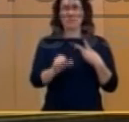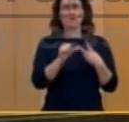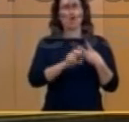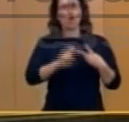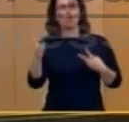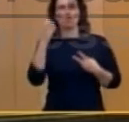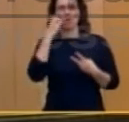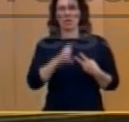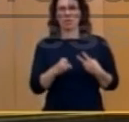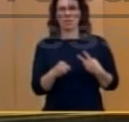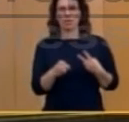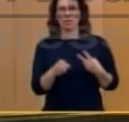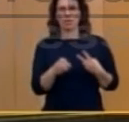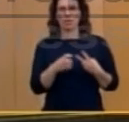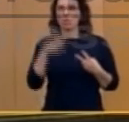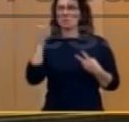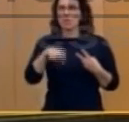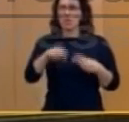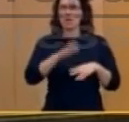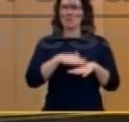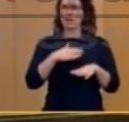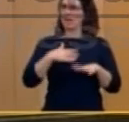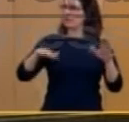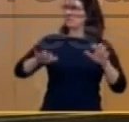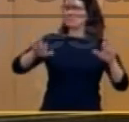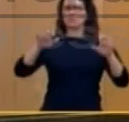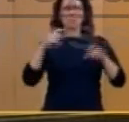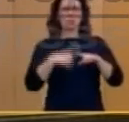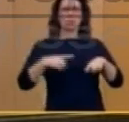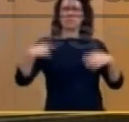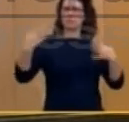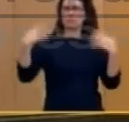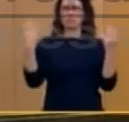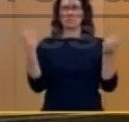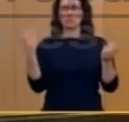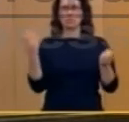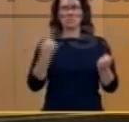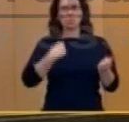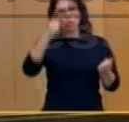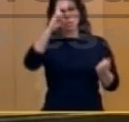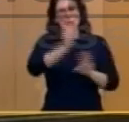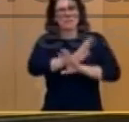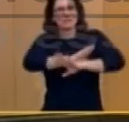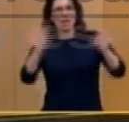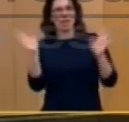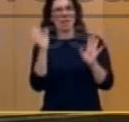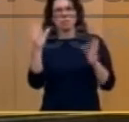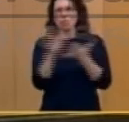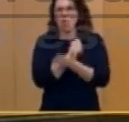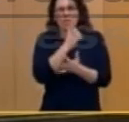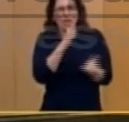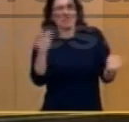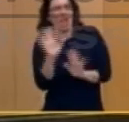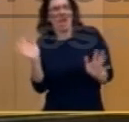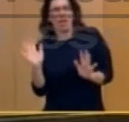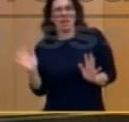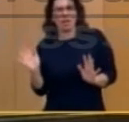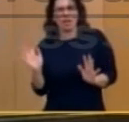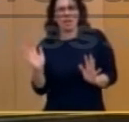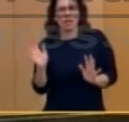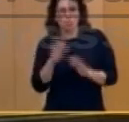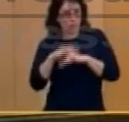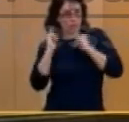a reinventarse. Usted no sabía nada, usted solo encontró todo fatal, pero, señor Rajoy, ¿piensa usted